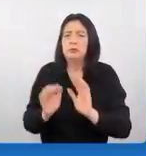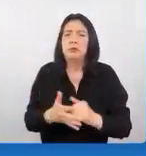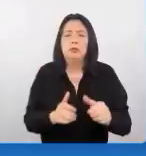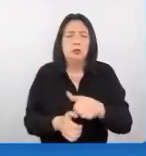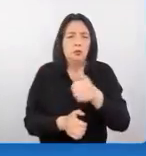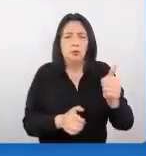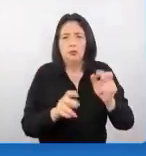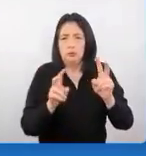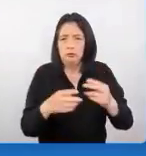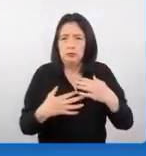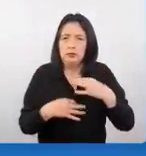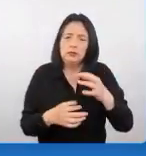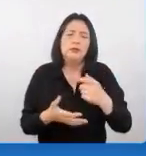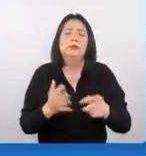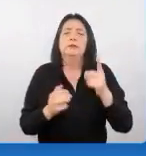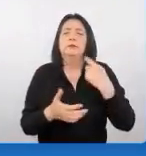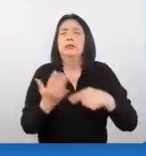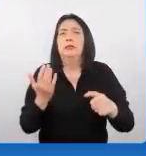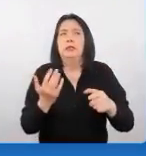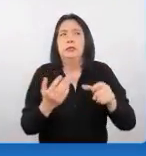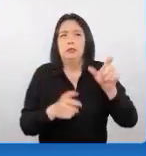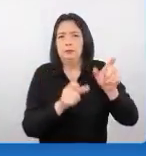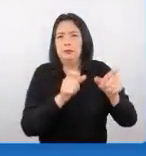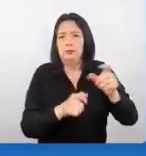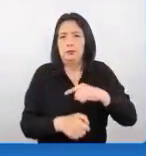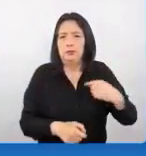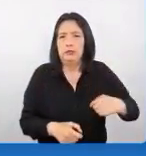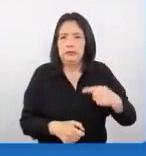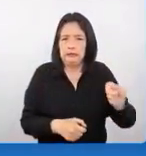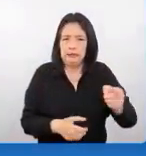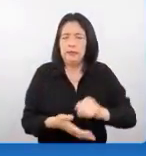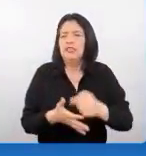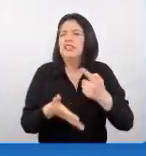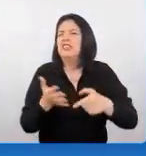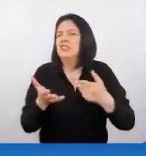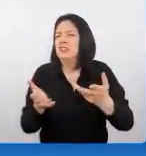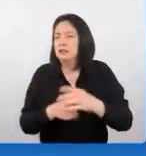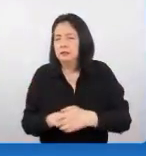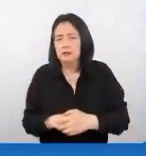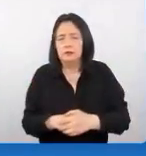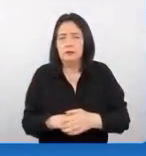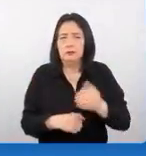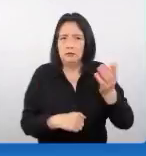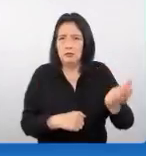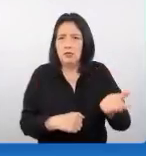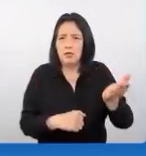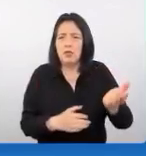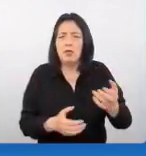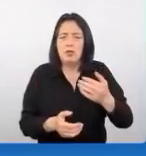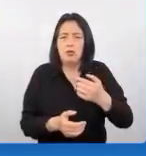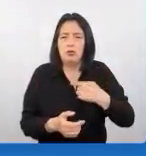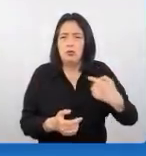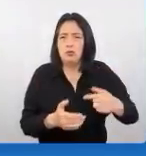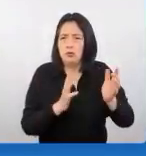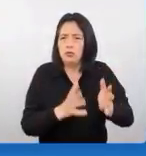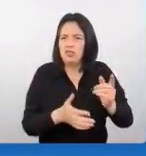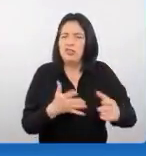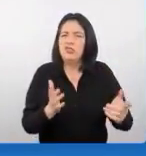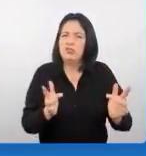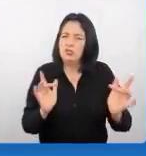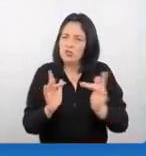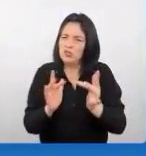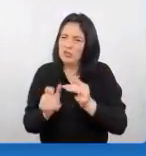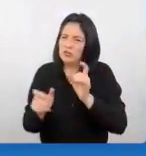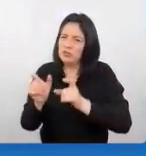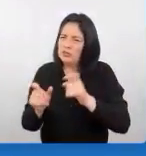interesante de hecho para el mercado chino es que justamente el mercado los chinos valoran mucho ese contacto social